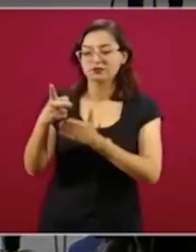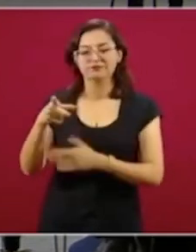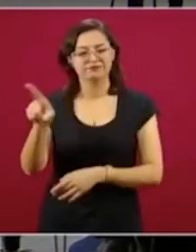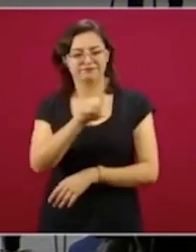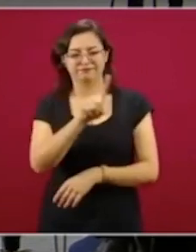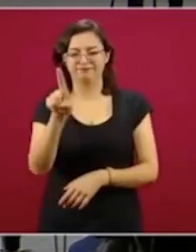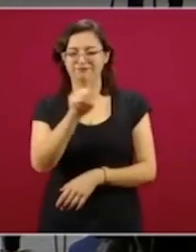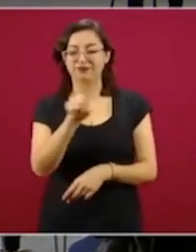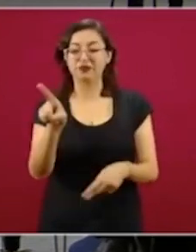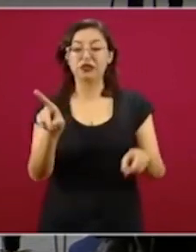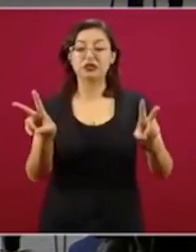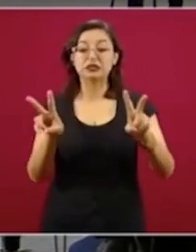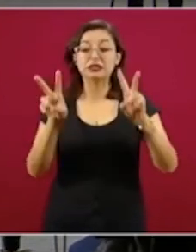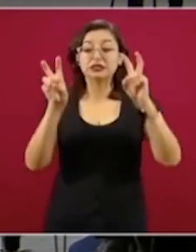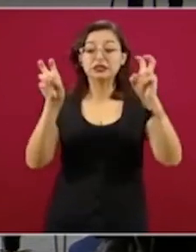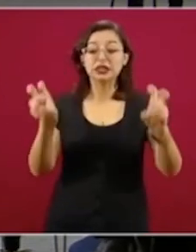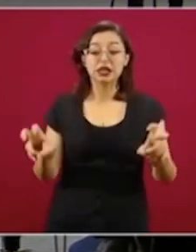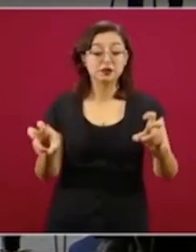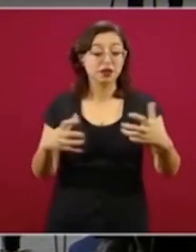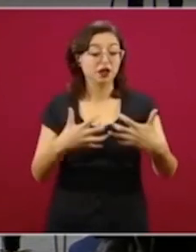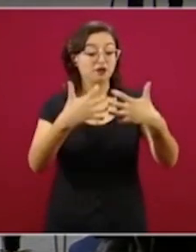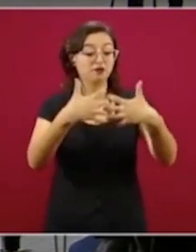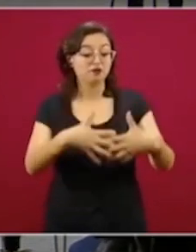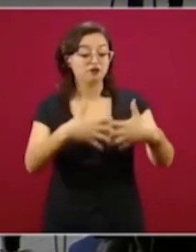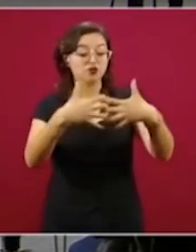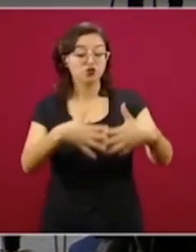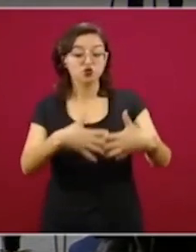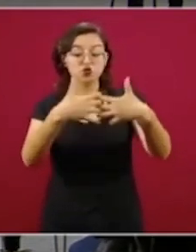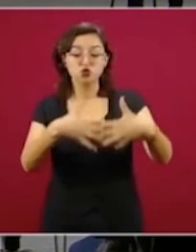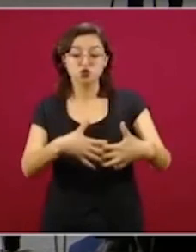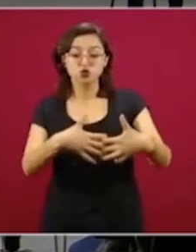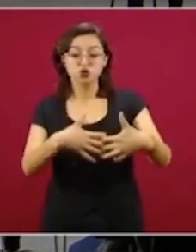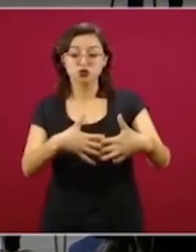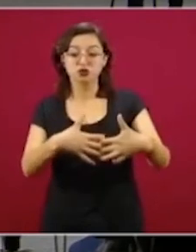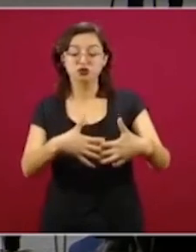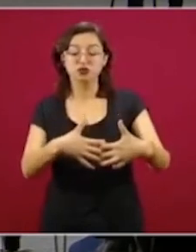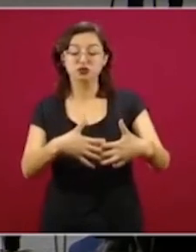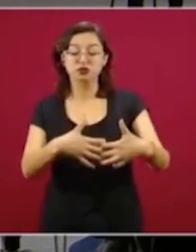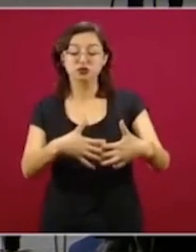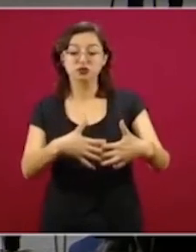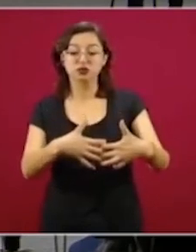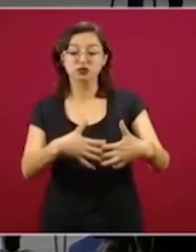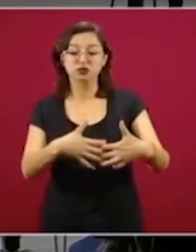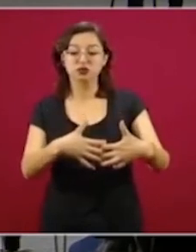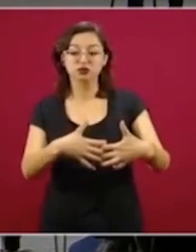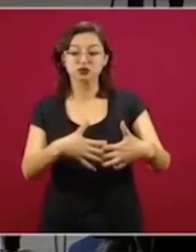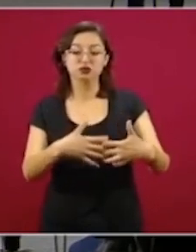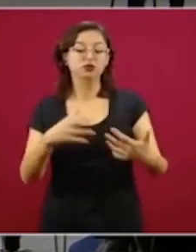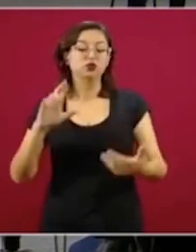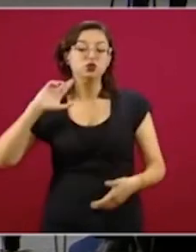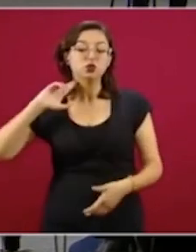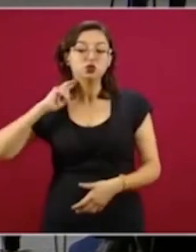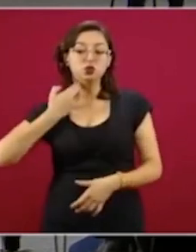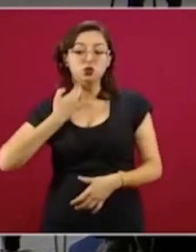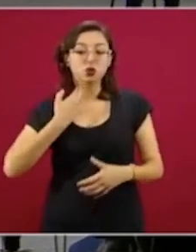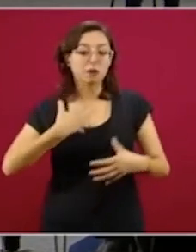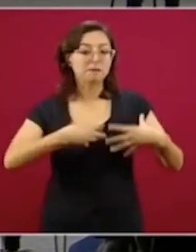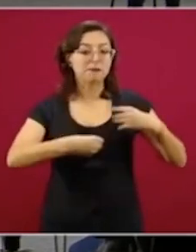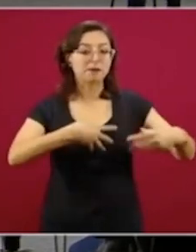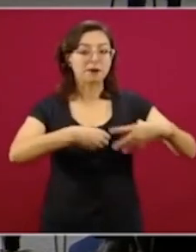hablando de un mecanismo robotizado.